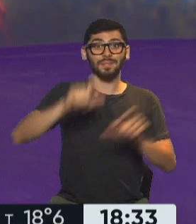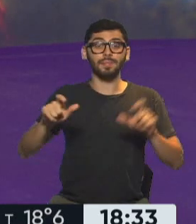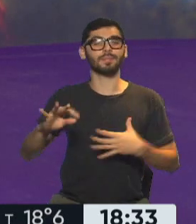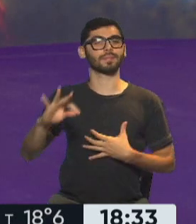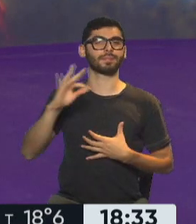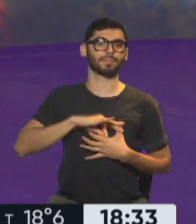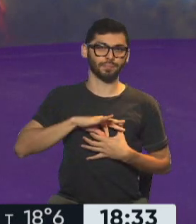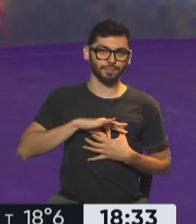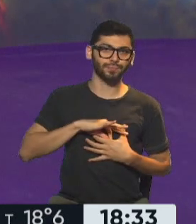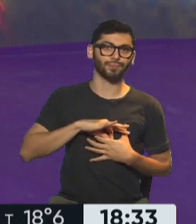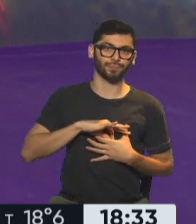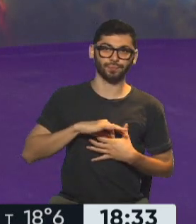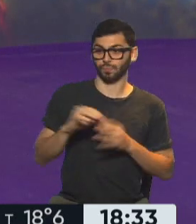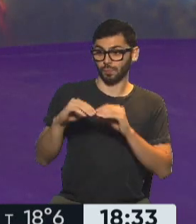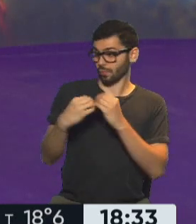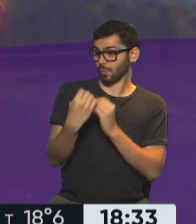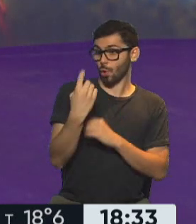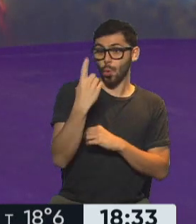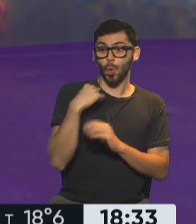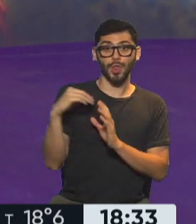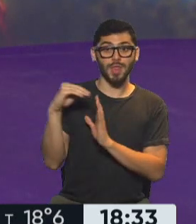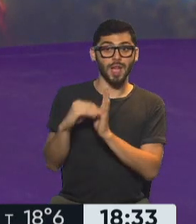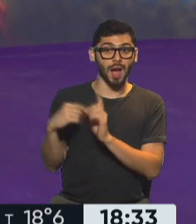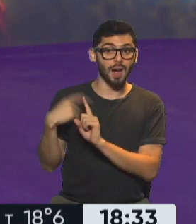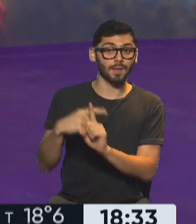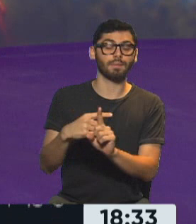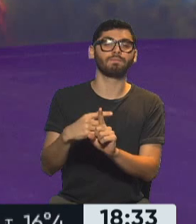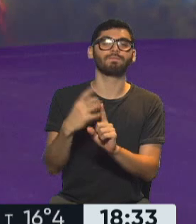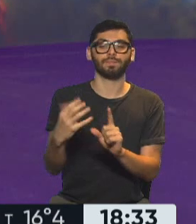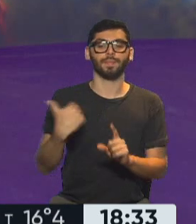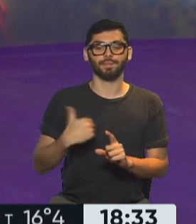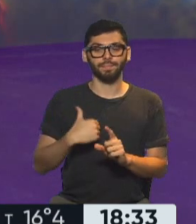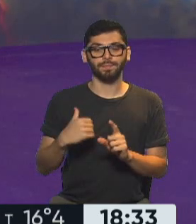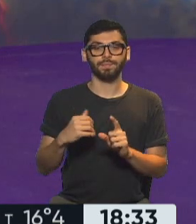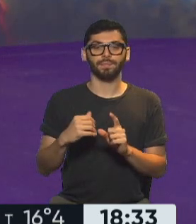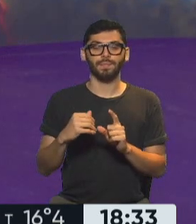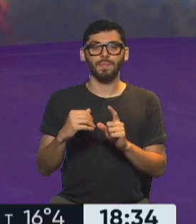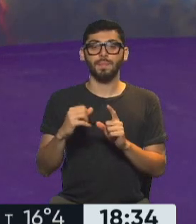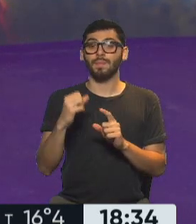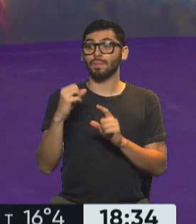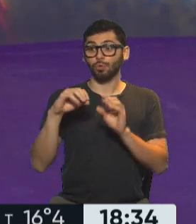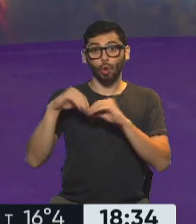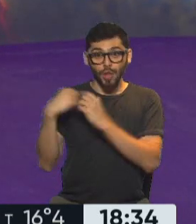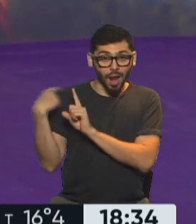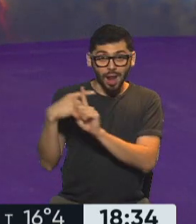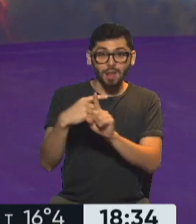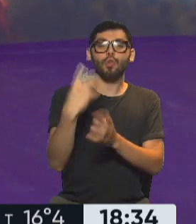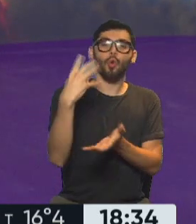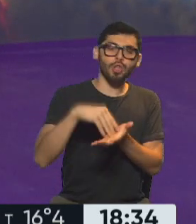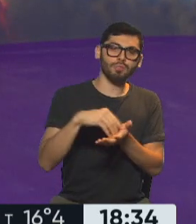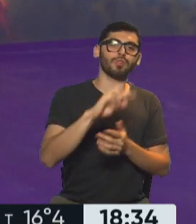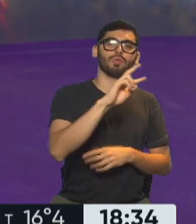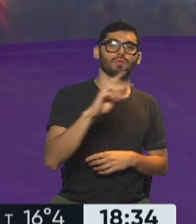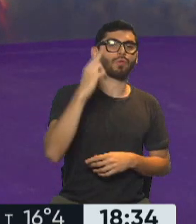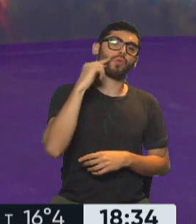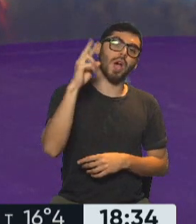contagios registrados en las últimas 24 horas, por lo que Argentina ya superó los 4.298